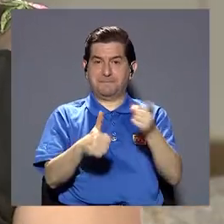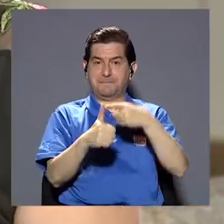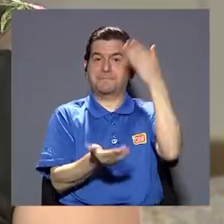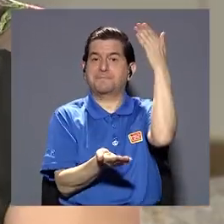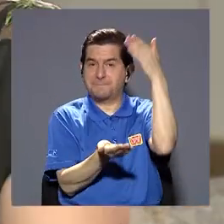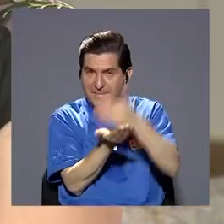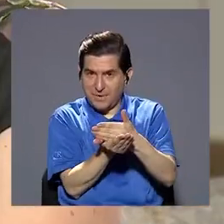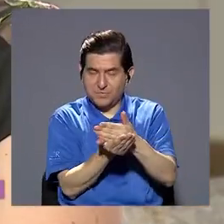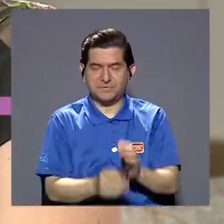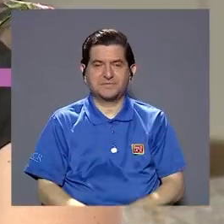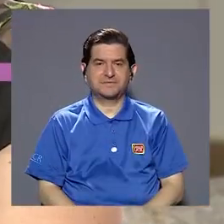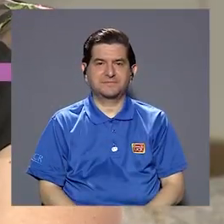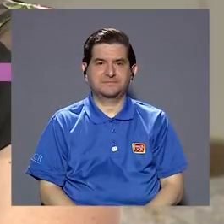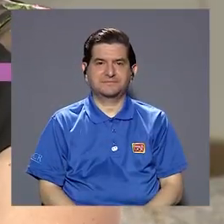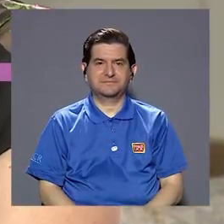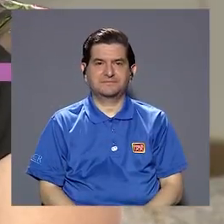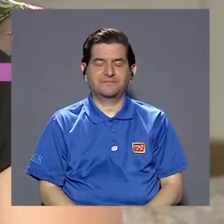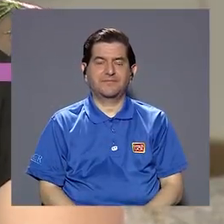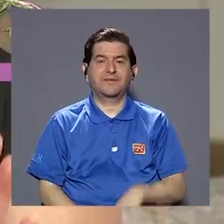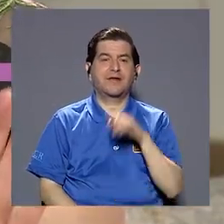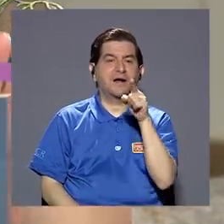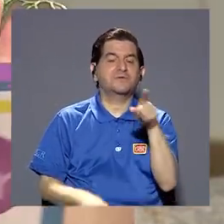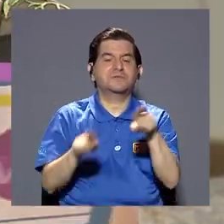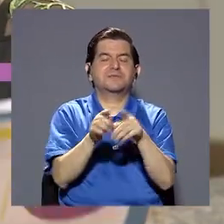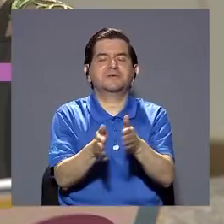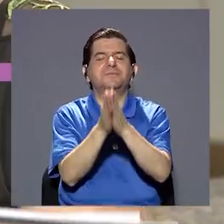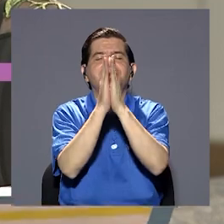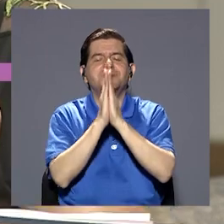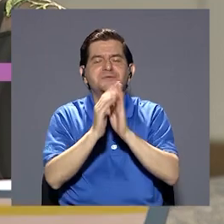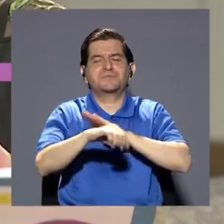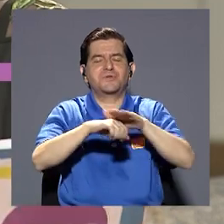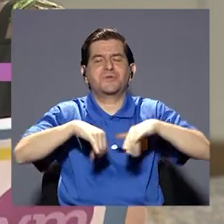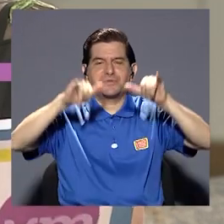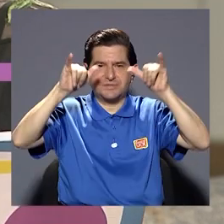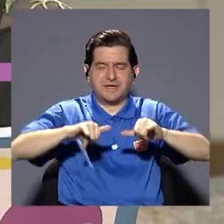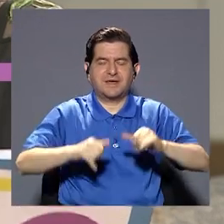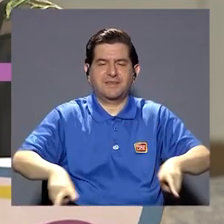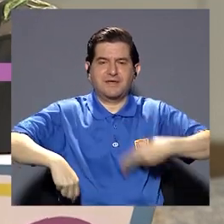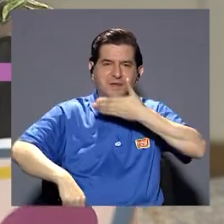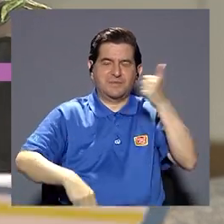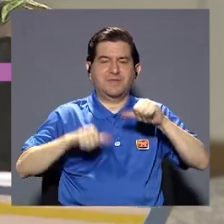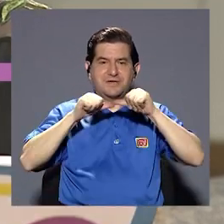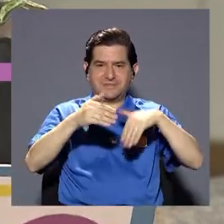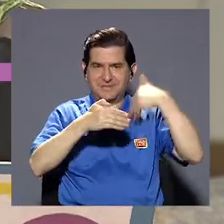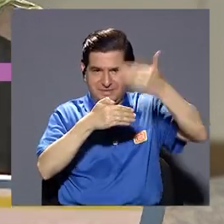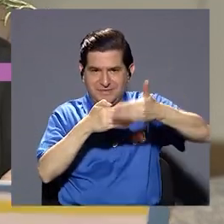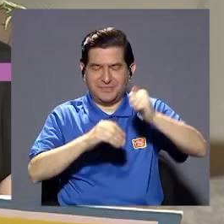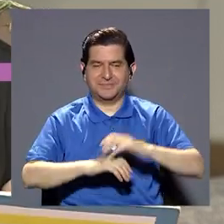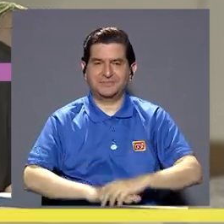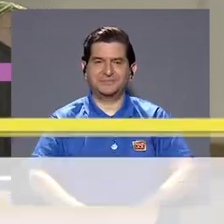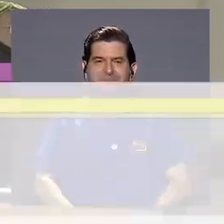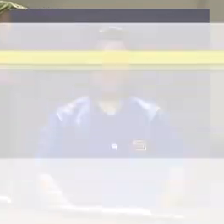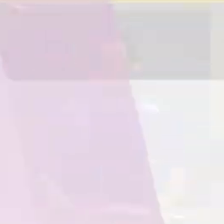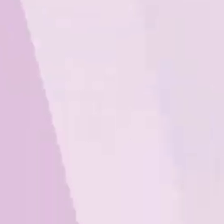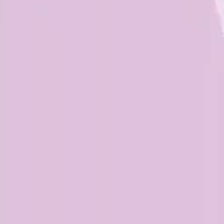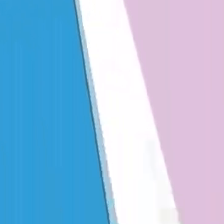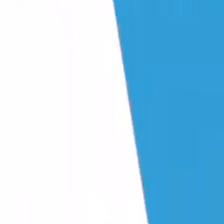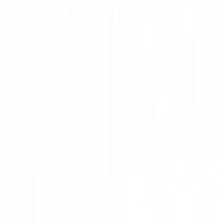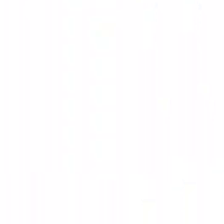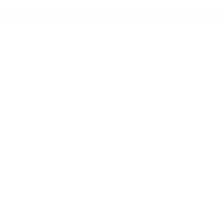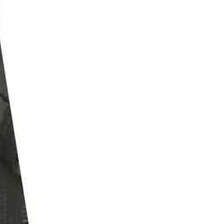vamos a ir primero a una pausa a ustedes les pido que por favor se queden con nosotros en Vivir Mejor ya casi regresamos